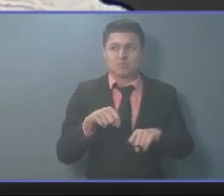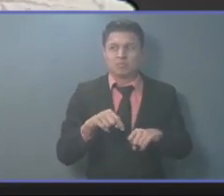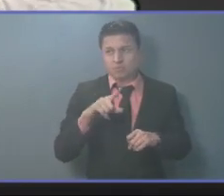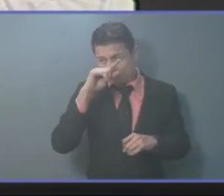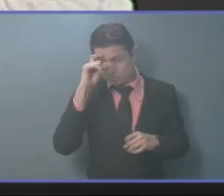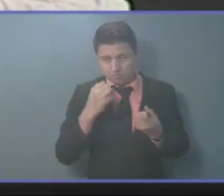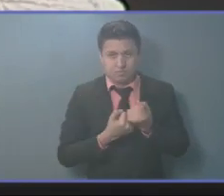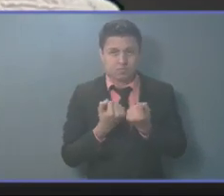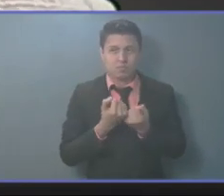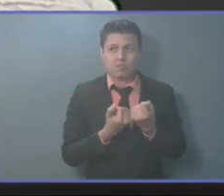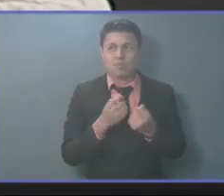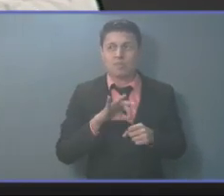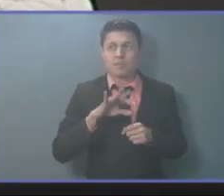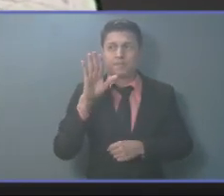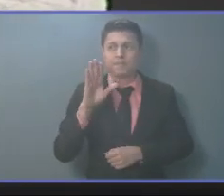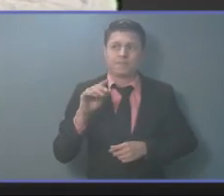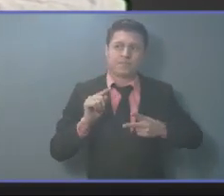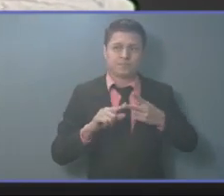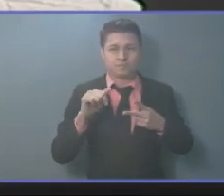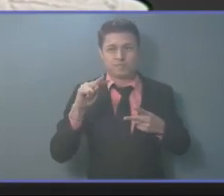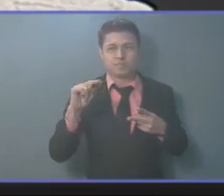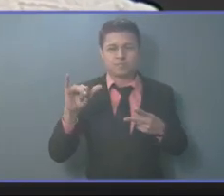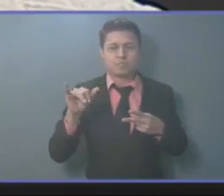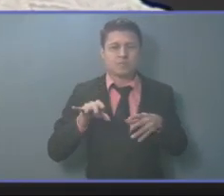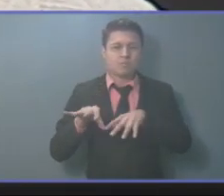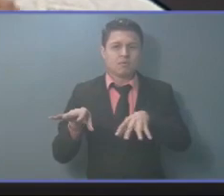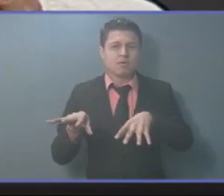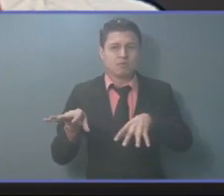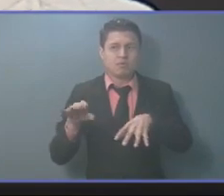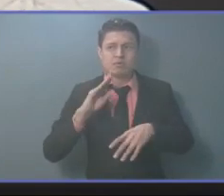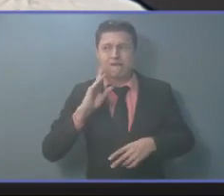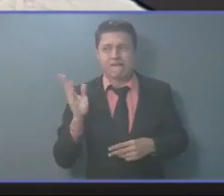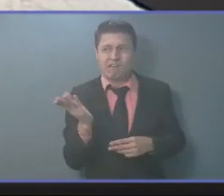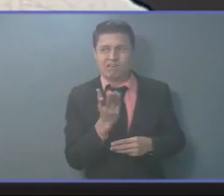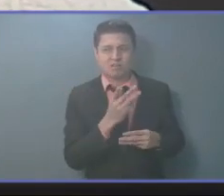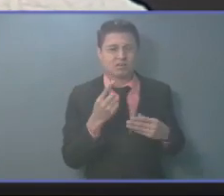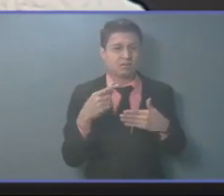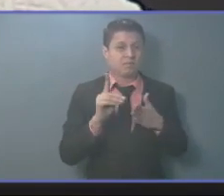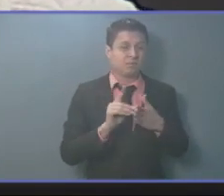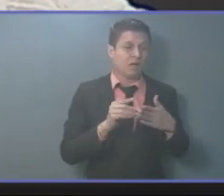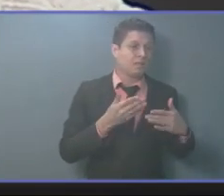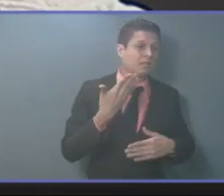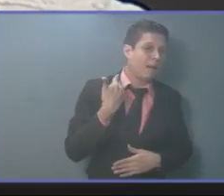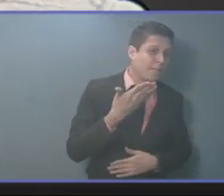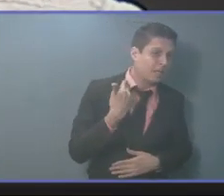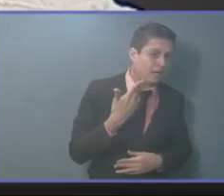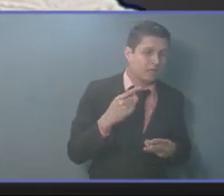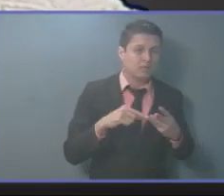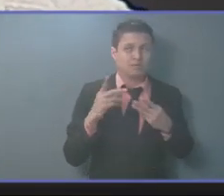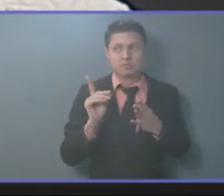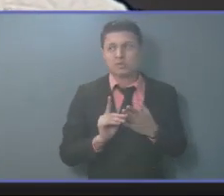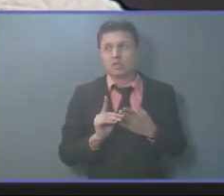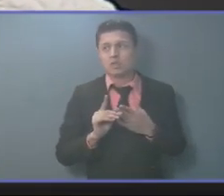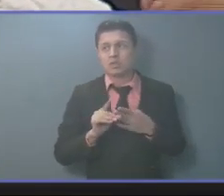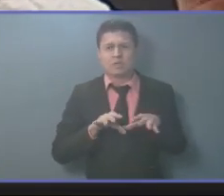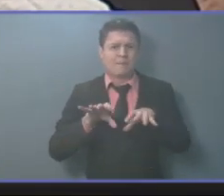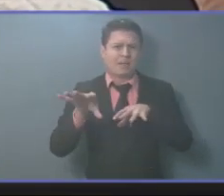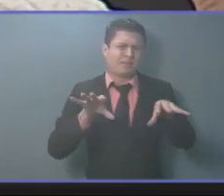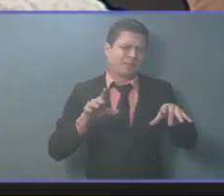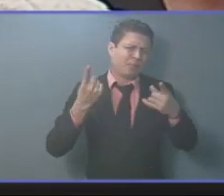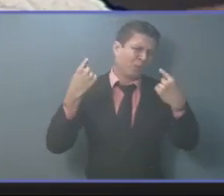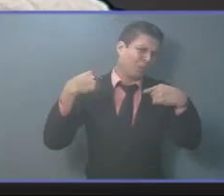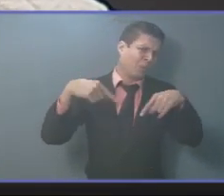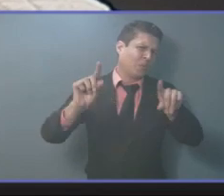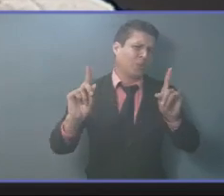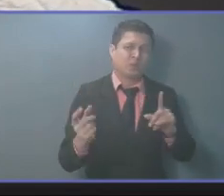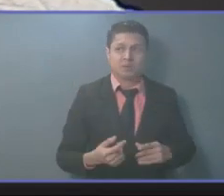solidaria, a Dani que viene de Morazán, a todos los colegas que están aquí y que vienen de departamentos